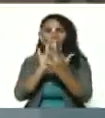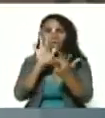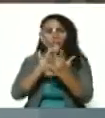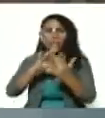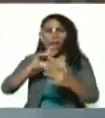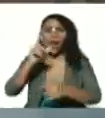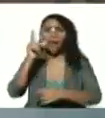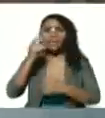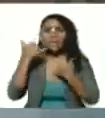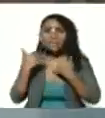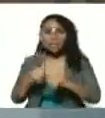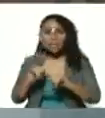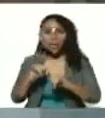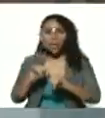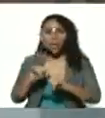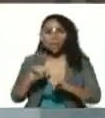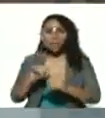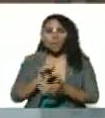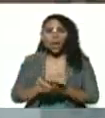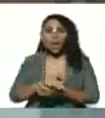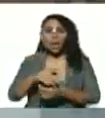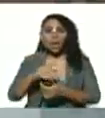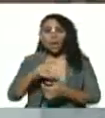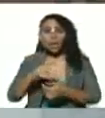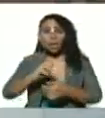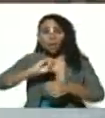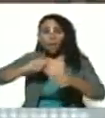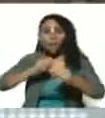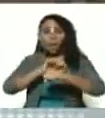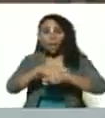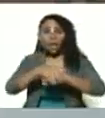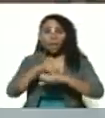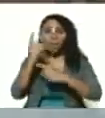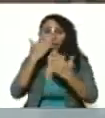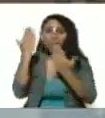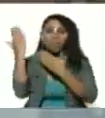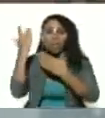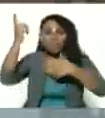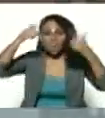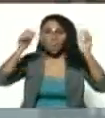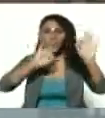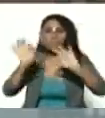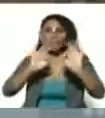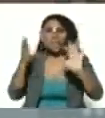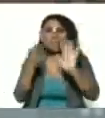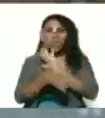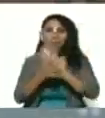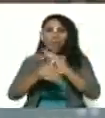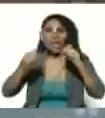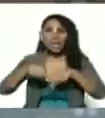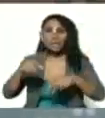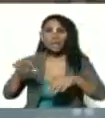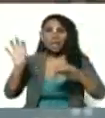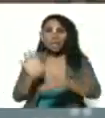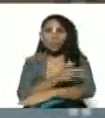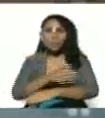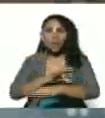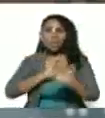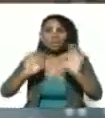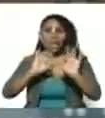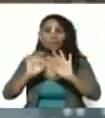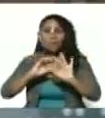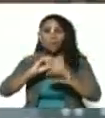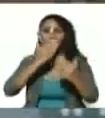Jorge Rodríguez hijo, a Ernesto Villegas y a Carola Chávez para ver qué tienen preparado en este concierto en el Teatro Junín.